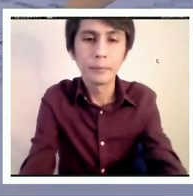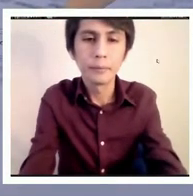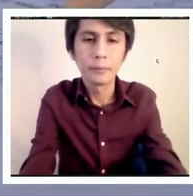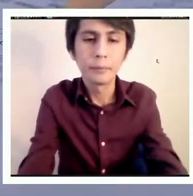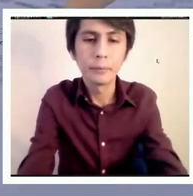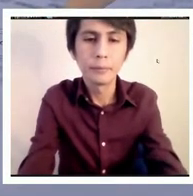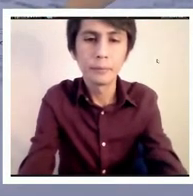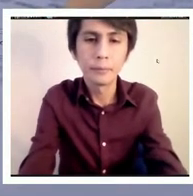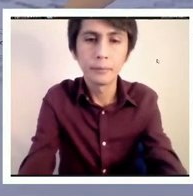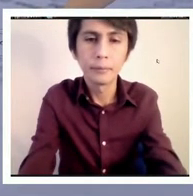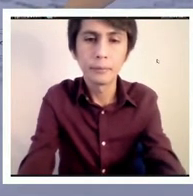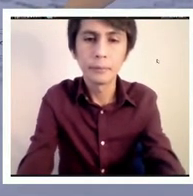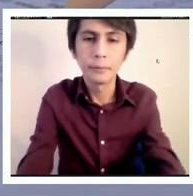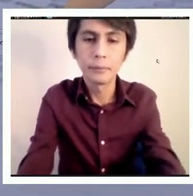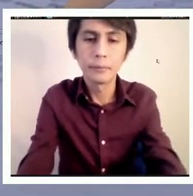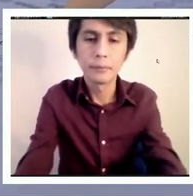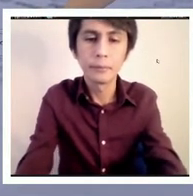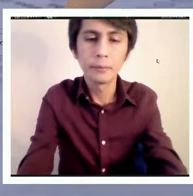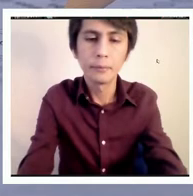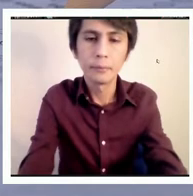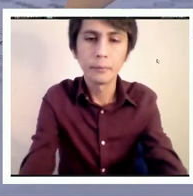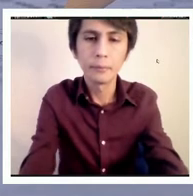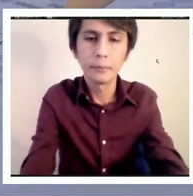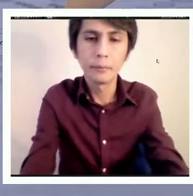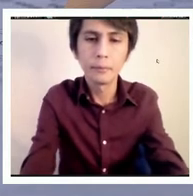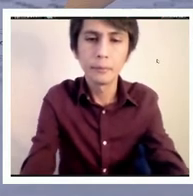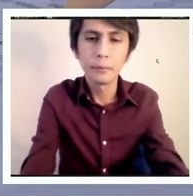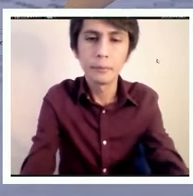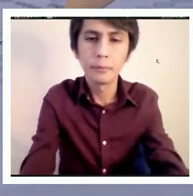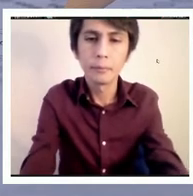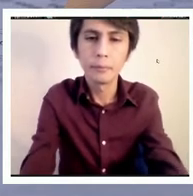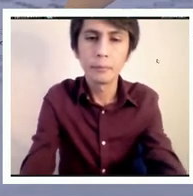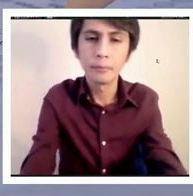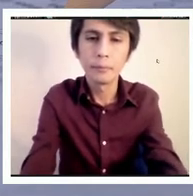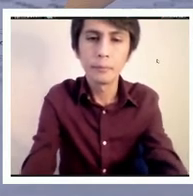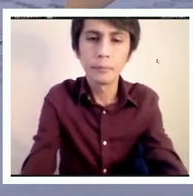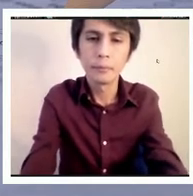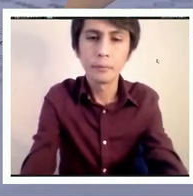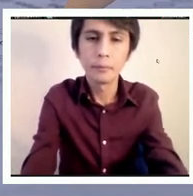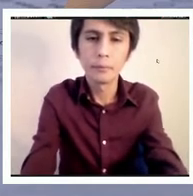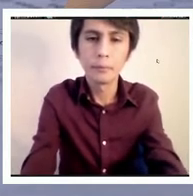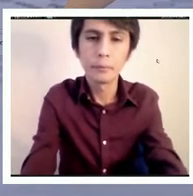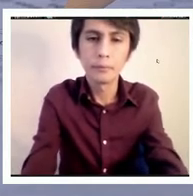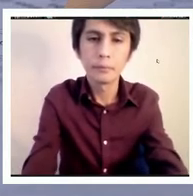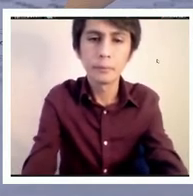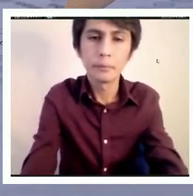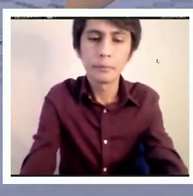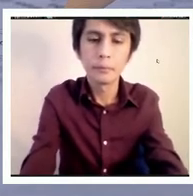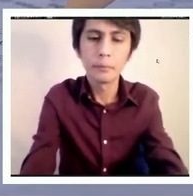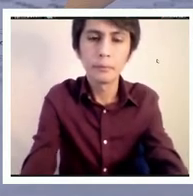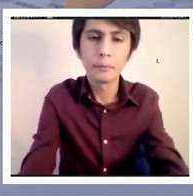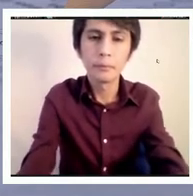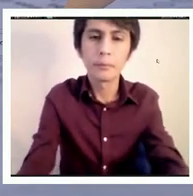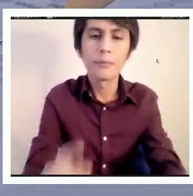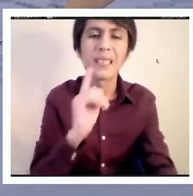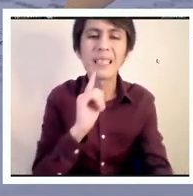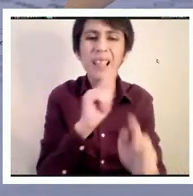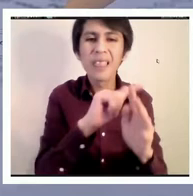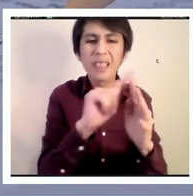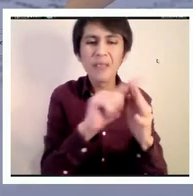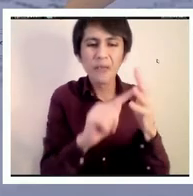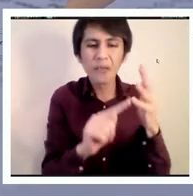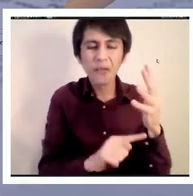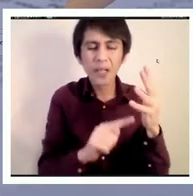manejamos en términos de poder establecer distintos estándares pero también permitiéndoles